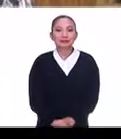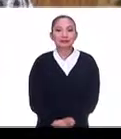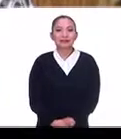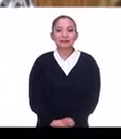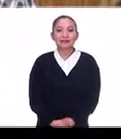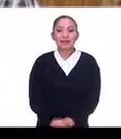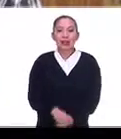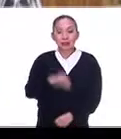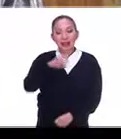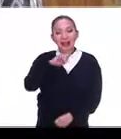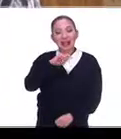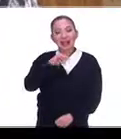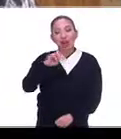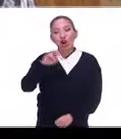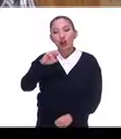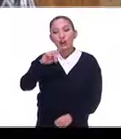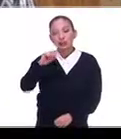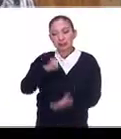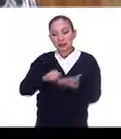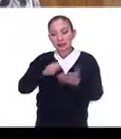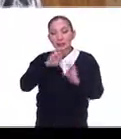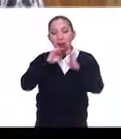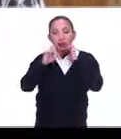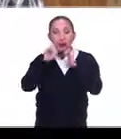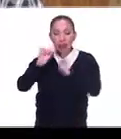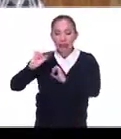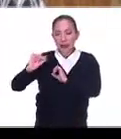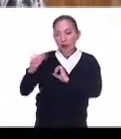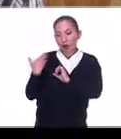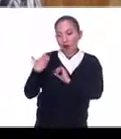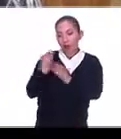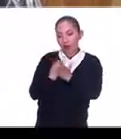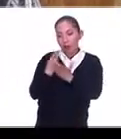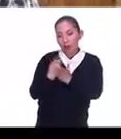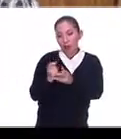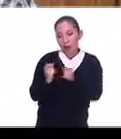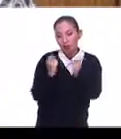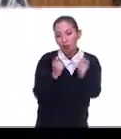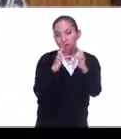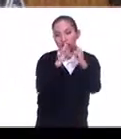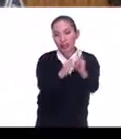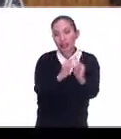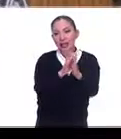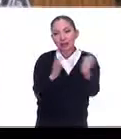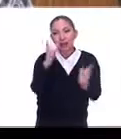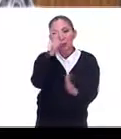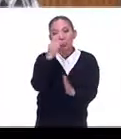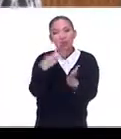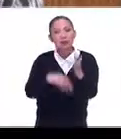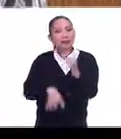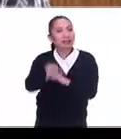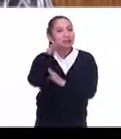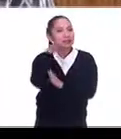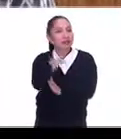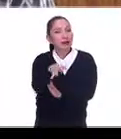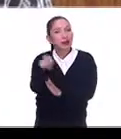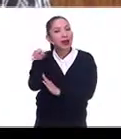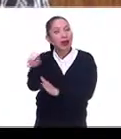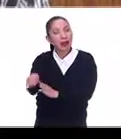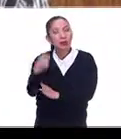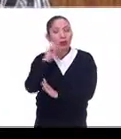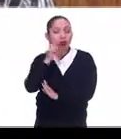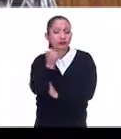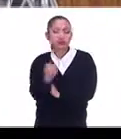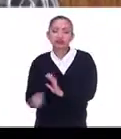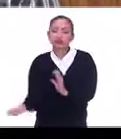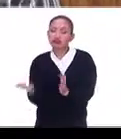Margarita Ropesta, escritora y periodista, recientemente galardonada en Feria del Libro Hermosillo 2019, una escritora